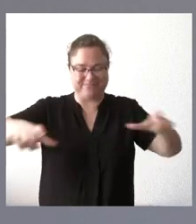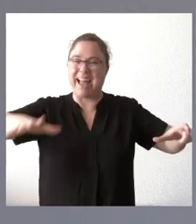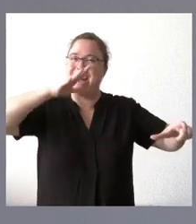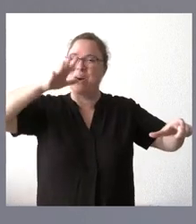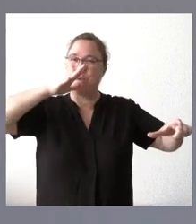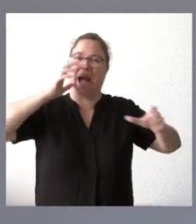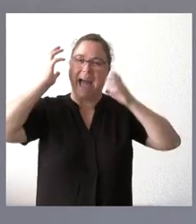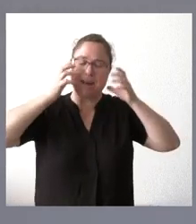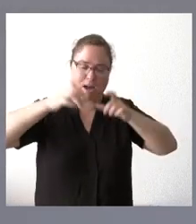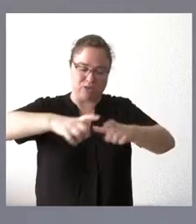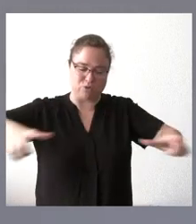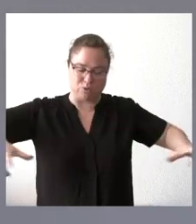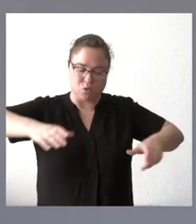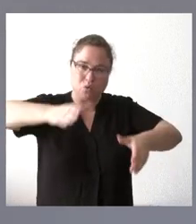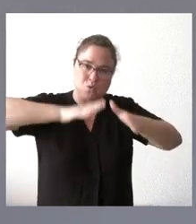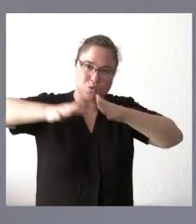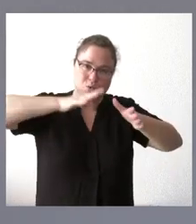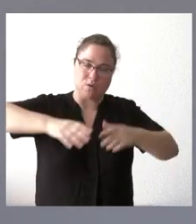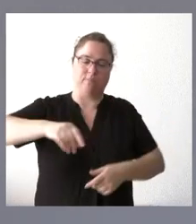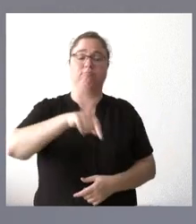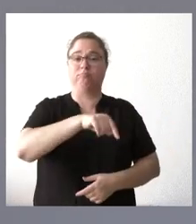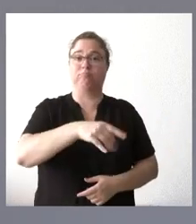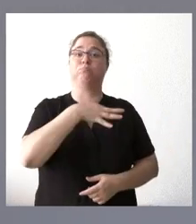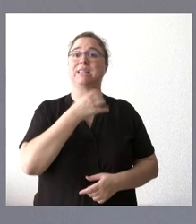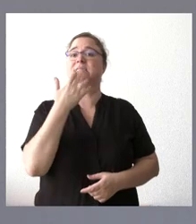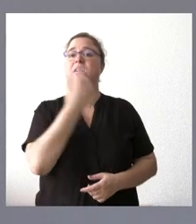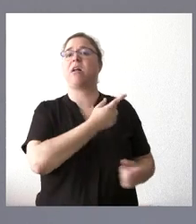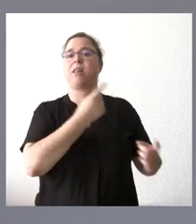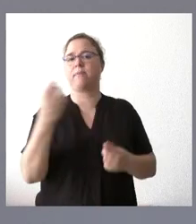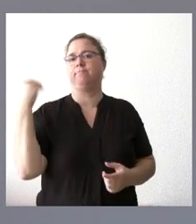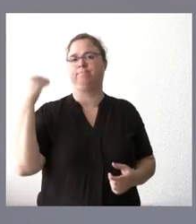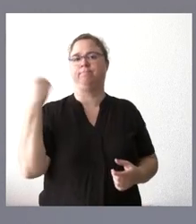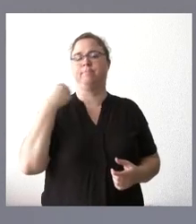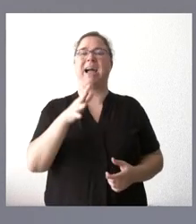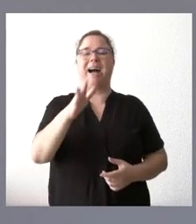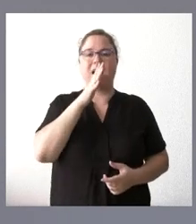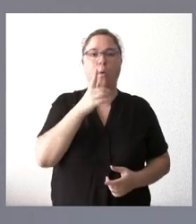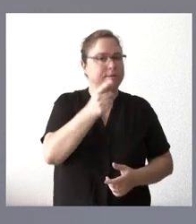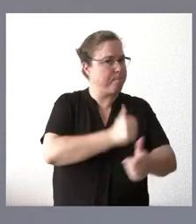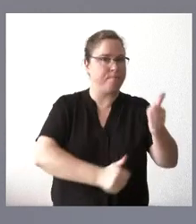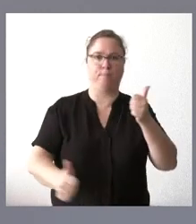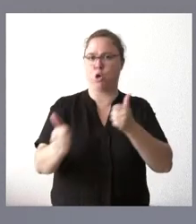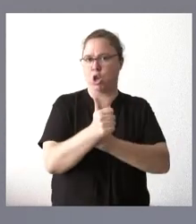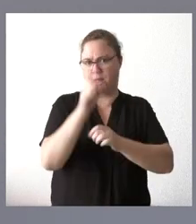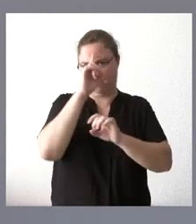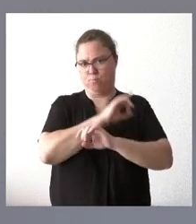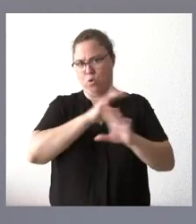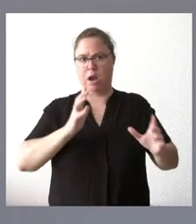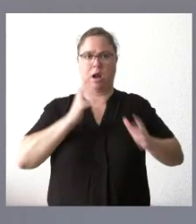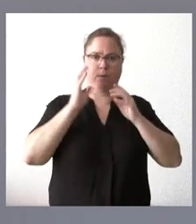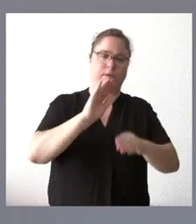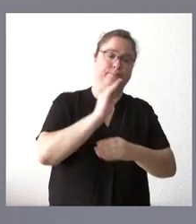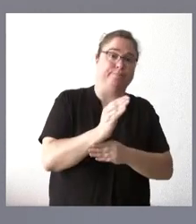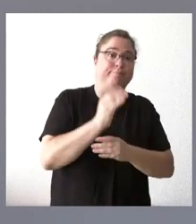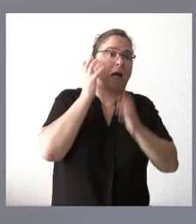sea oportuno desde el punto de vista del abastecimiento del agua. Estas son prioridades absolutas. Lógicamente, el